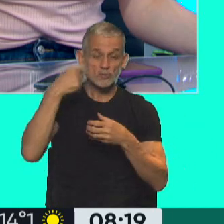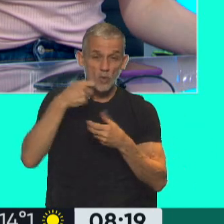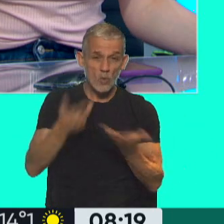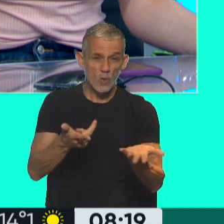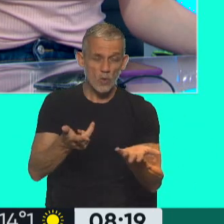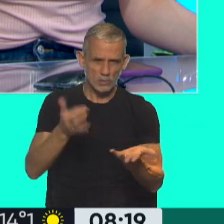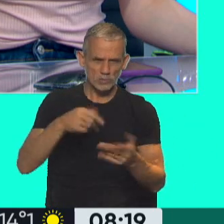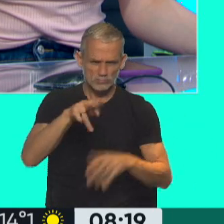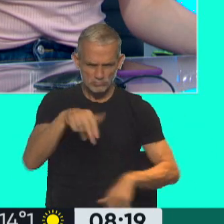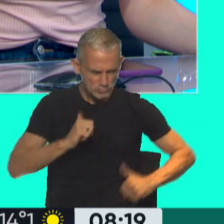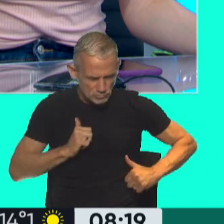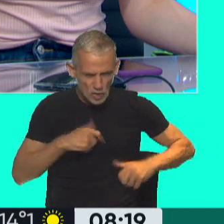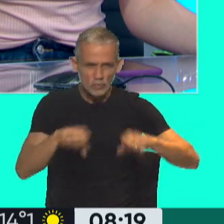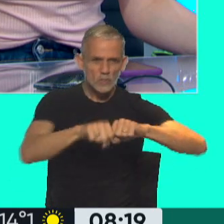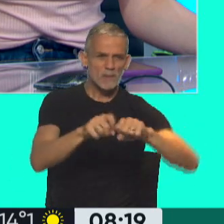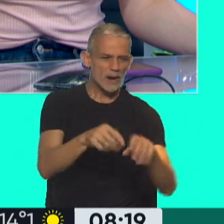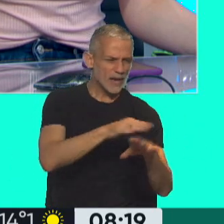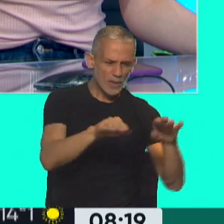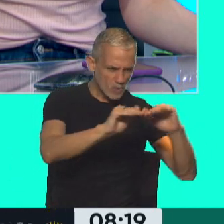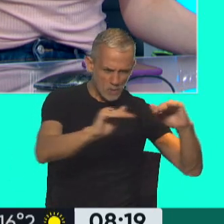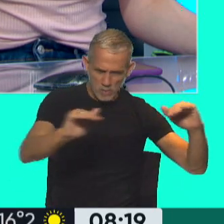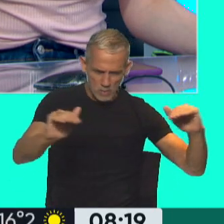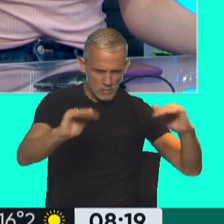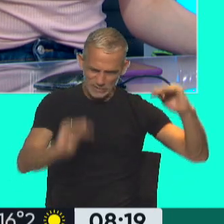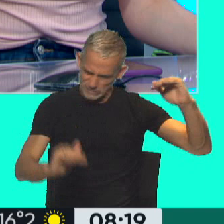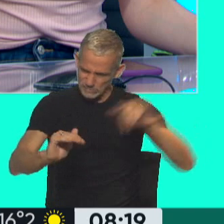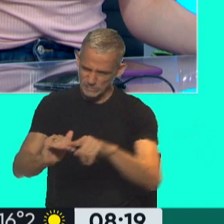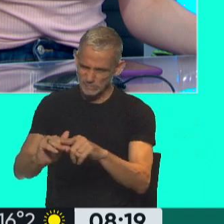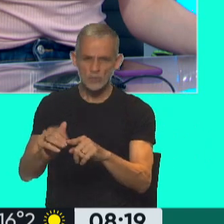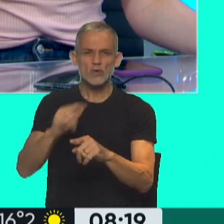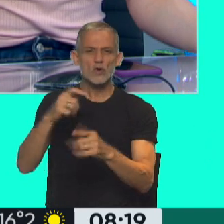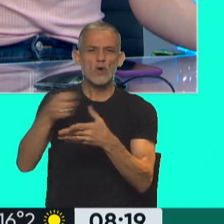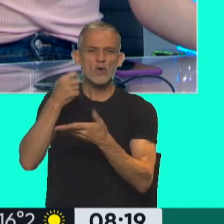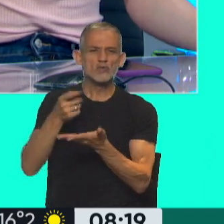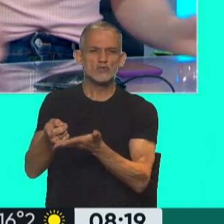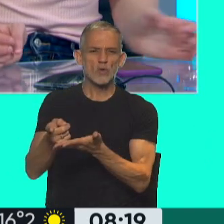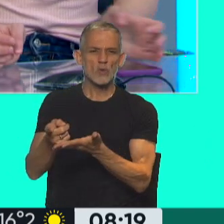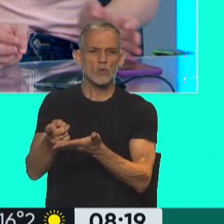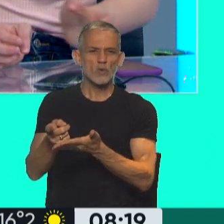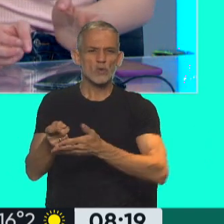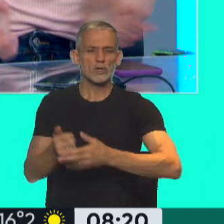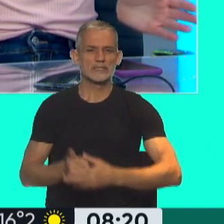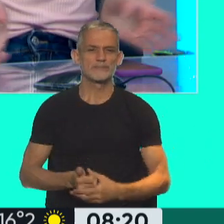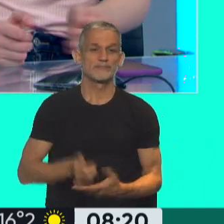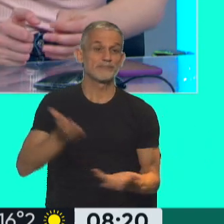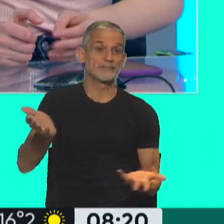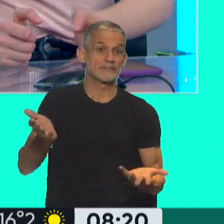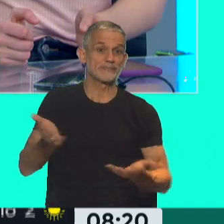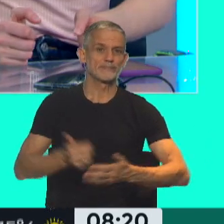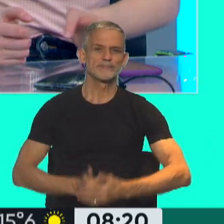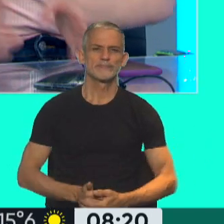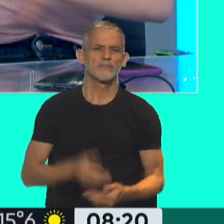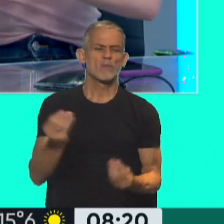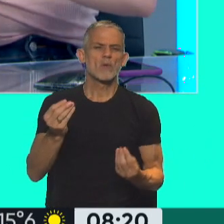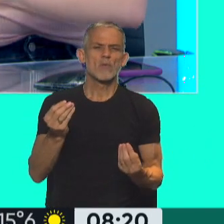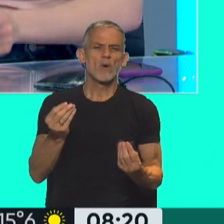Ir a una góndola y buscar un precio relativamente bajo de yogur es realmente una odisea, te diría. No, no, no, totalmente. No parece. ¿Cuál